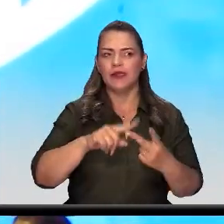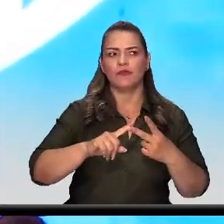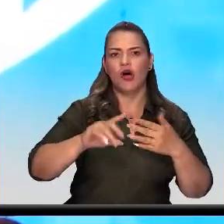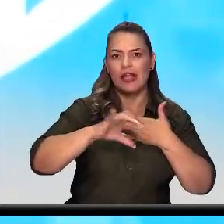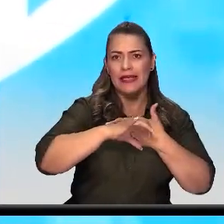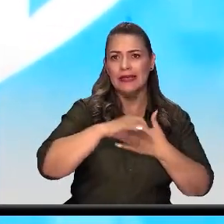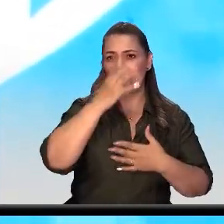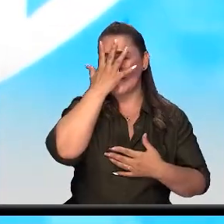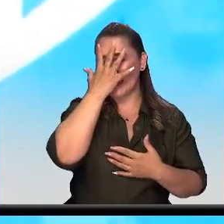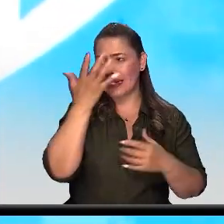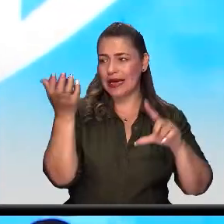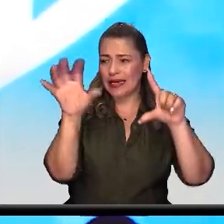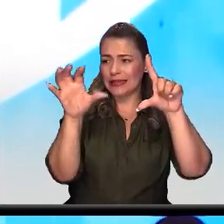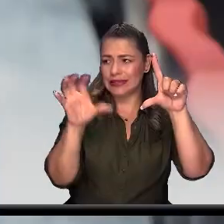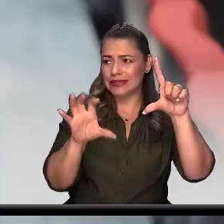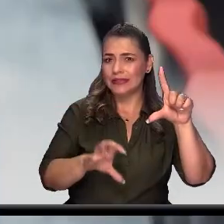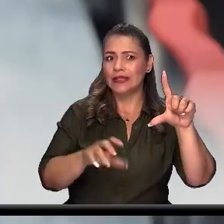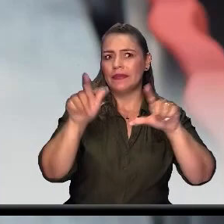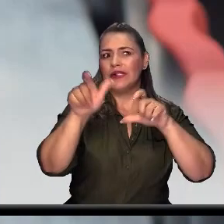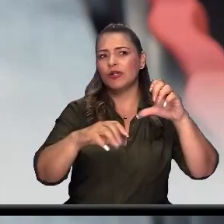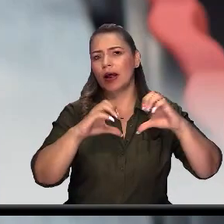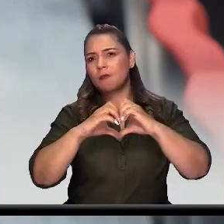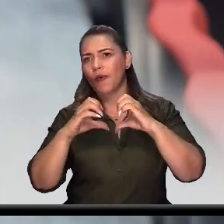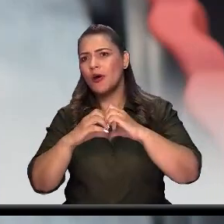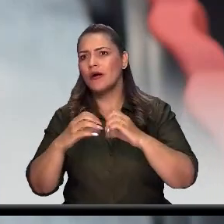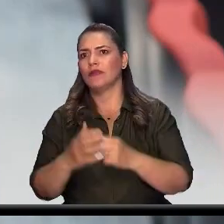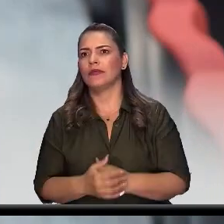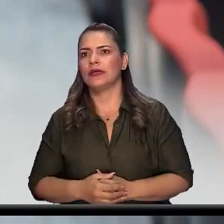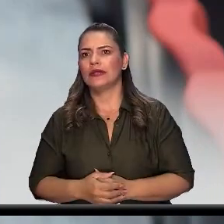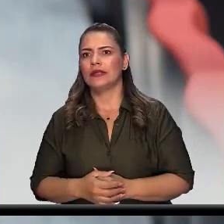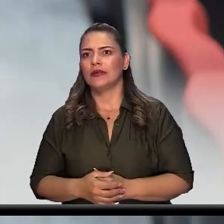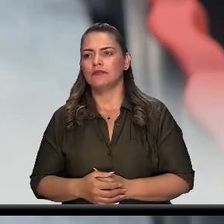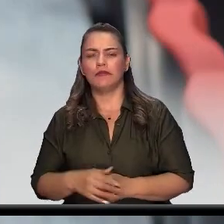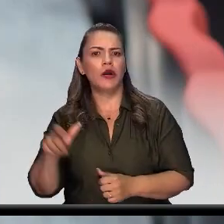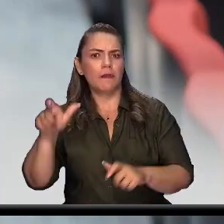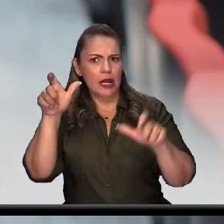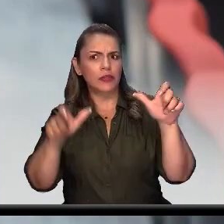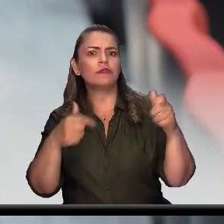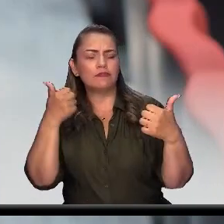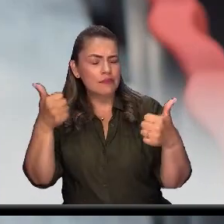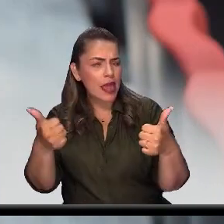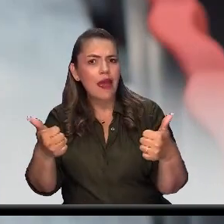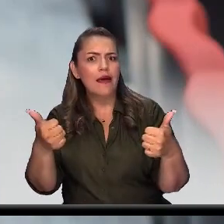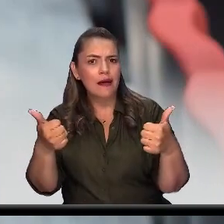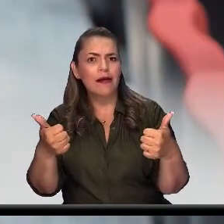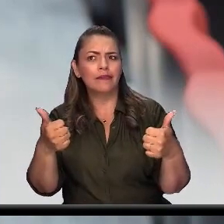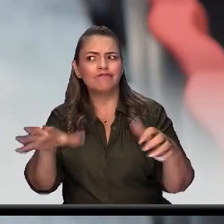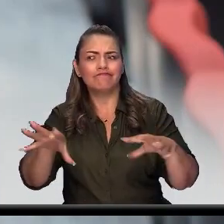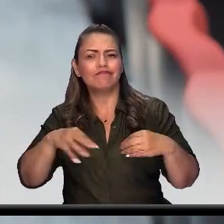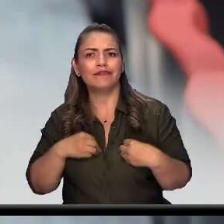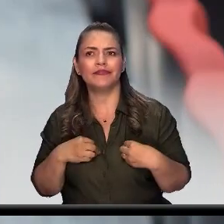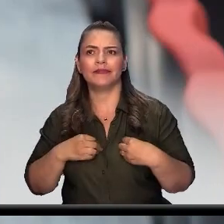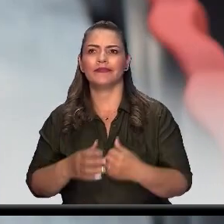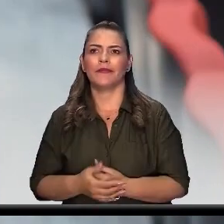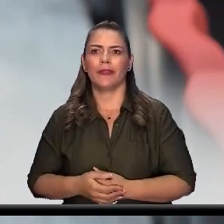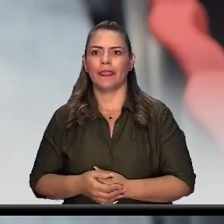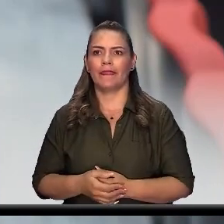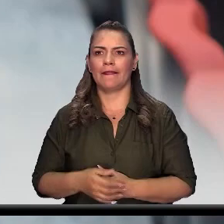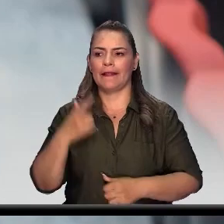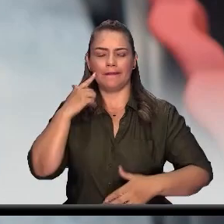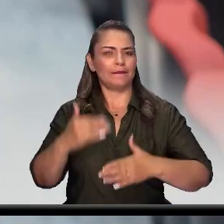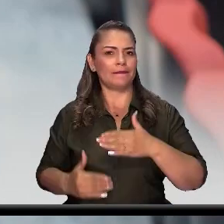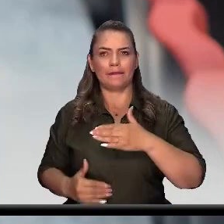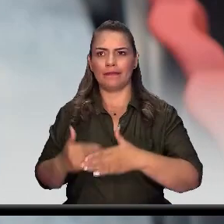esperando como el que dirá de la gente, pero siempre fue un recibimiento maravilloso. Entonces de ahí empecé a